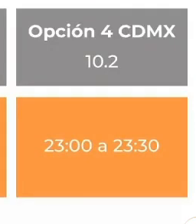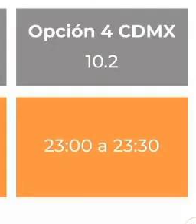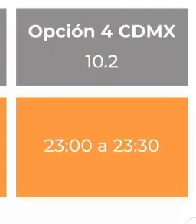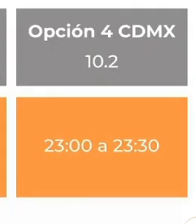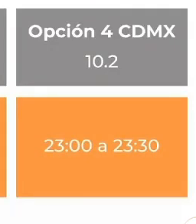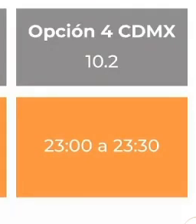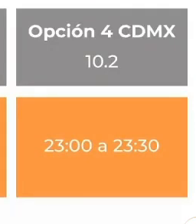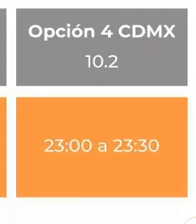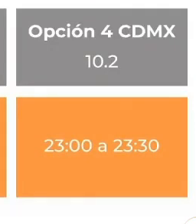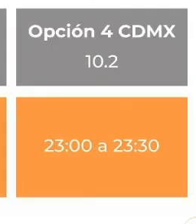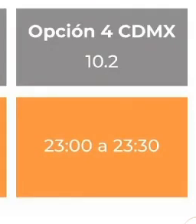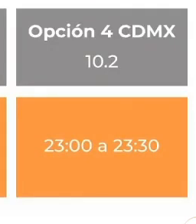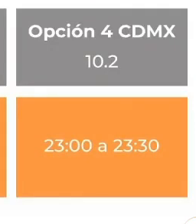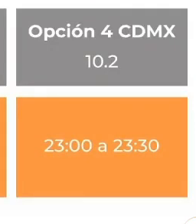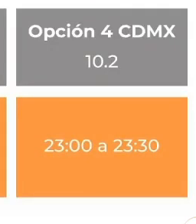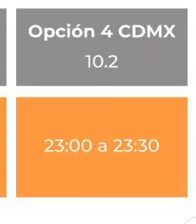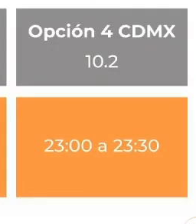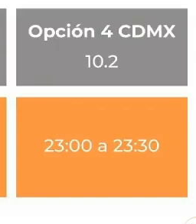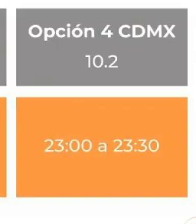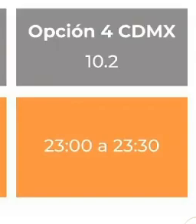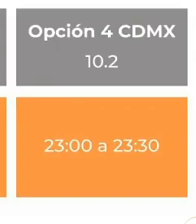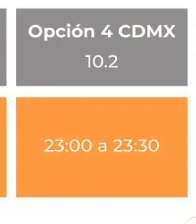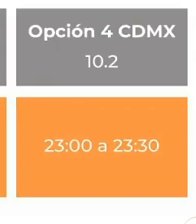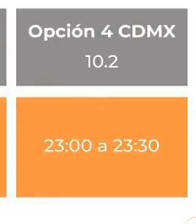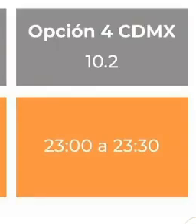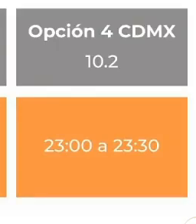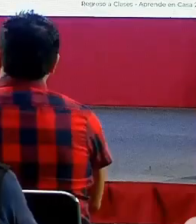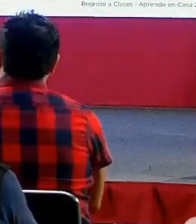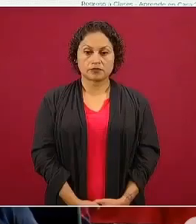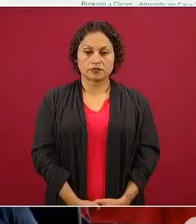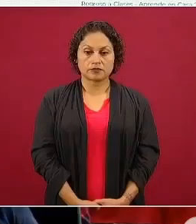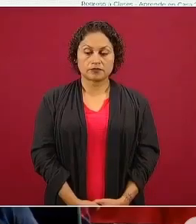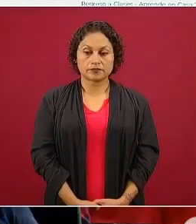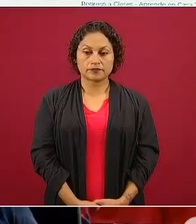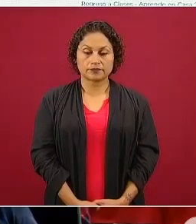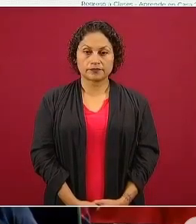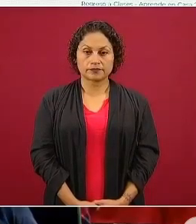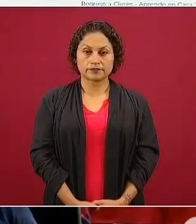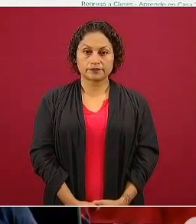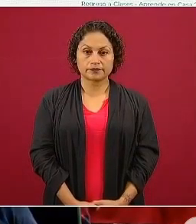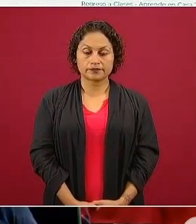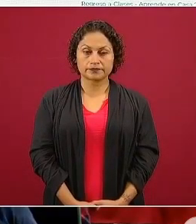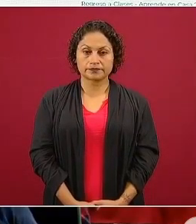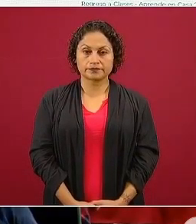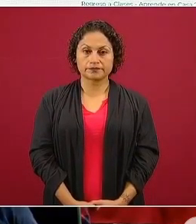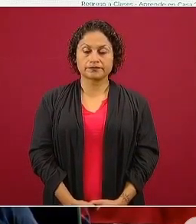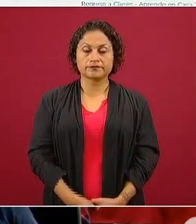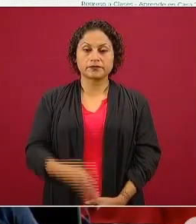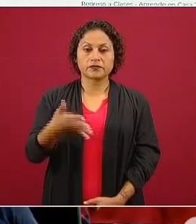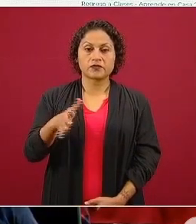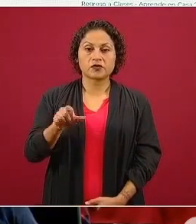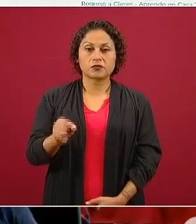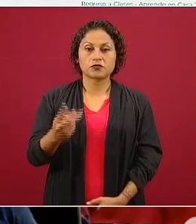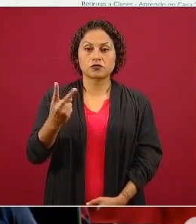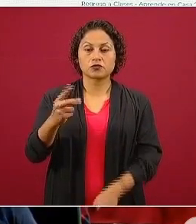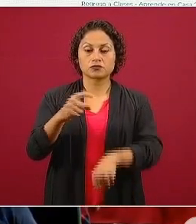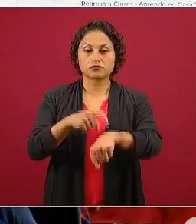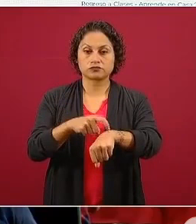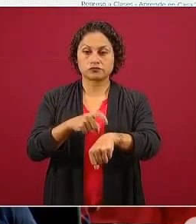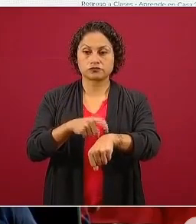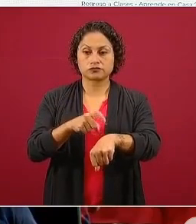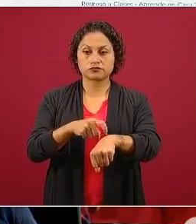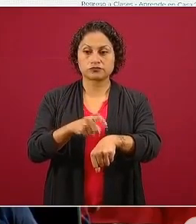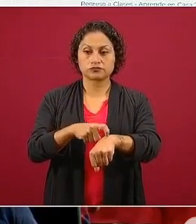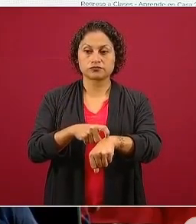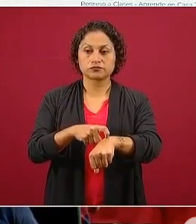finalmente, y esta es para la Ciudad de México, es el 10.2 de 23 a 23.30 horas.